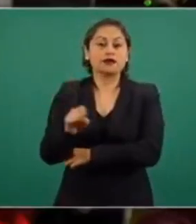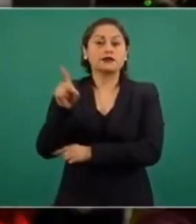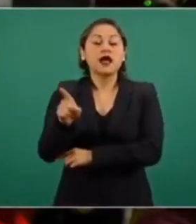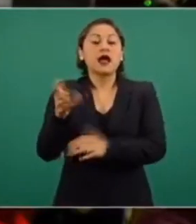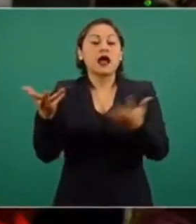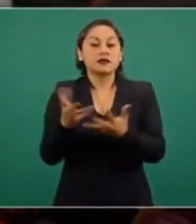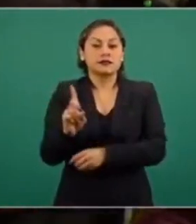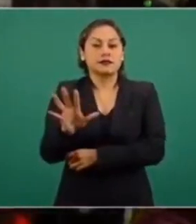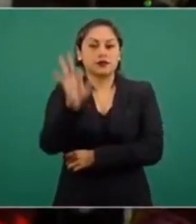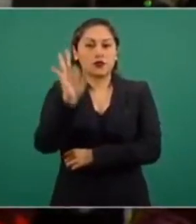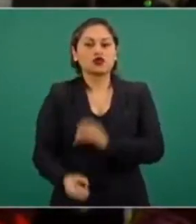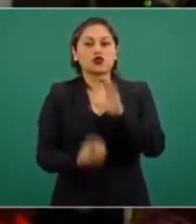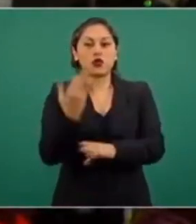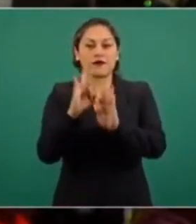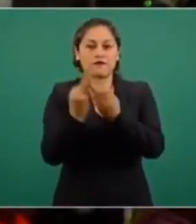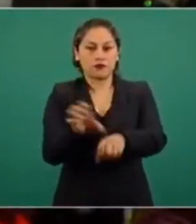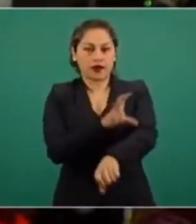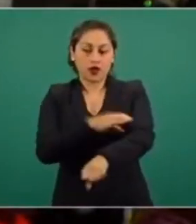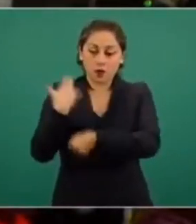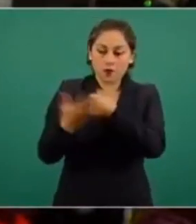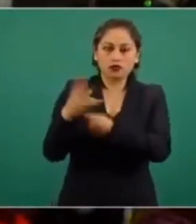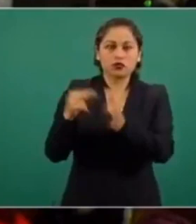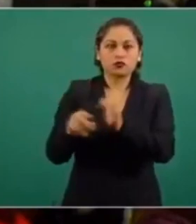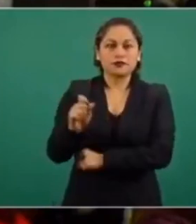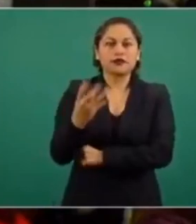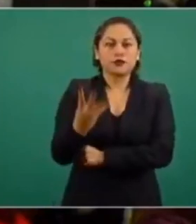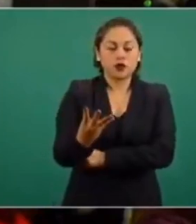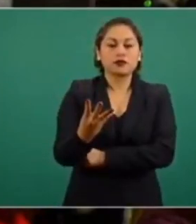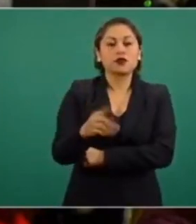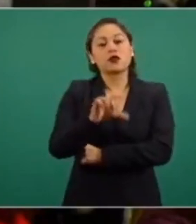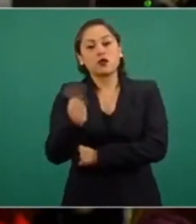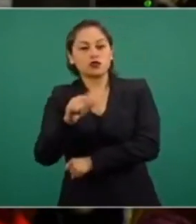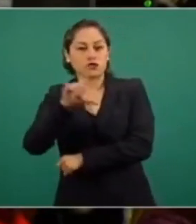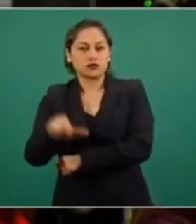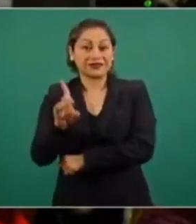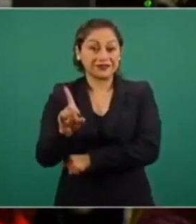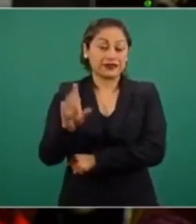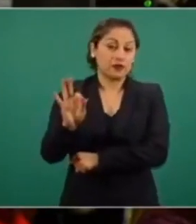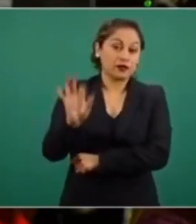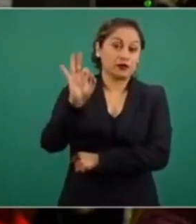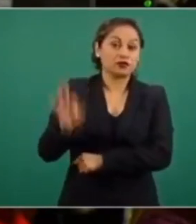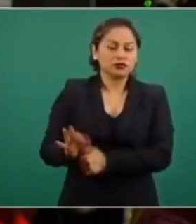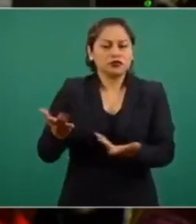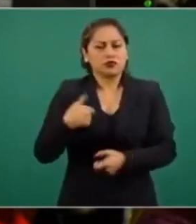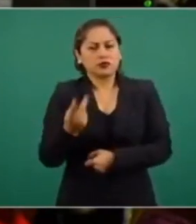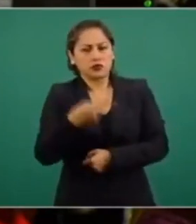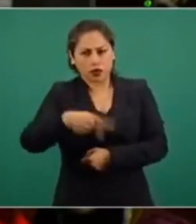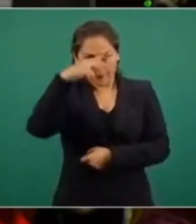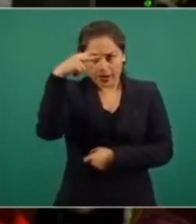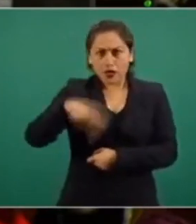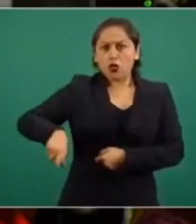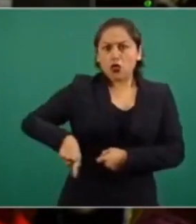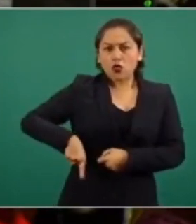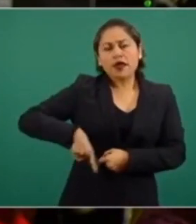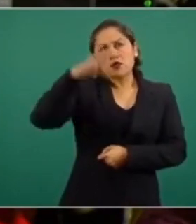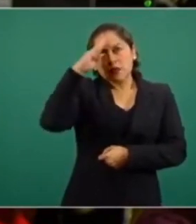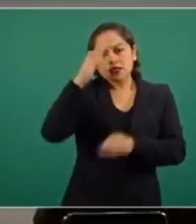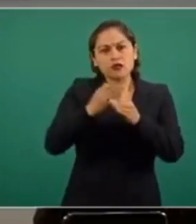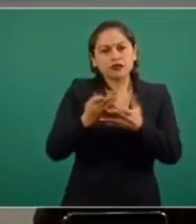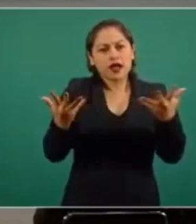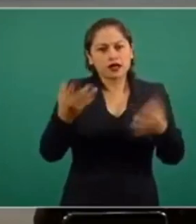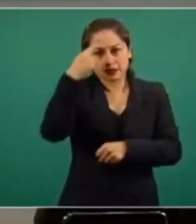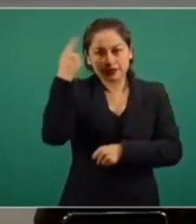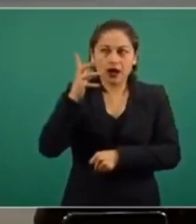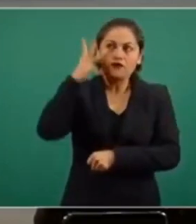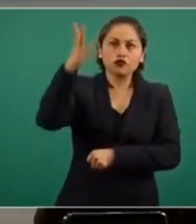generada por esta vía para 2024 y para 2030 el 43 por ciento. Entonces, ¿qué se estaría haciendo de parte del gobierno para hacer la estrategia para generar esta energía limpia?